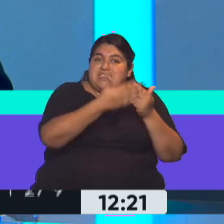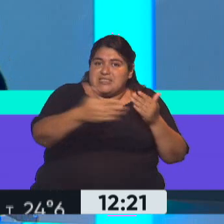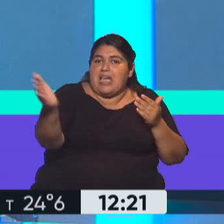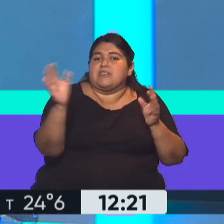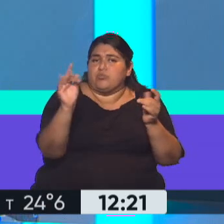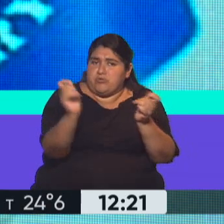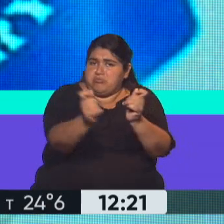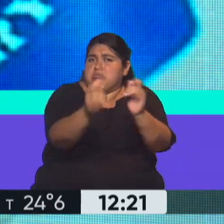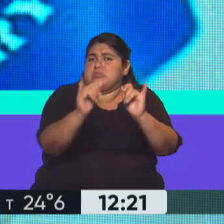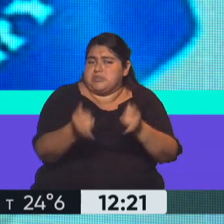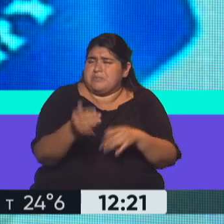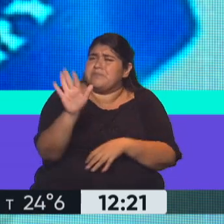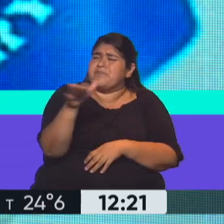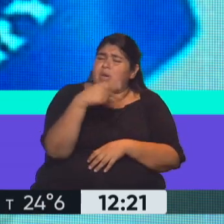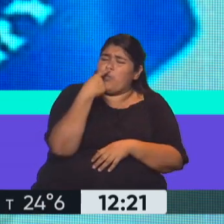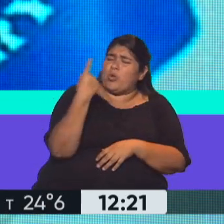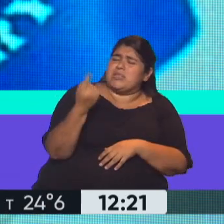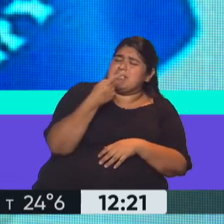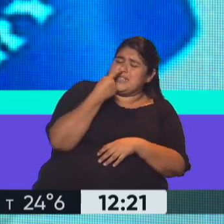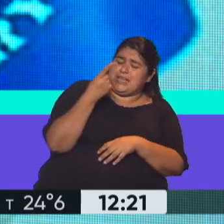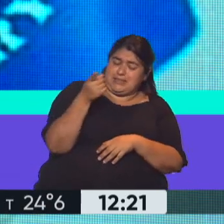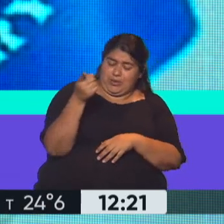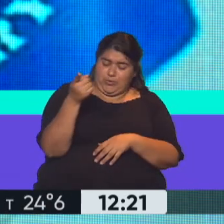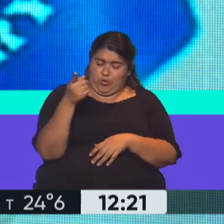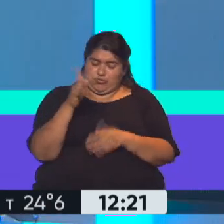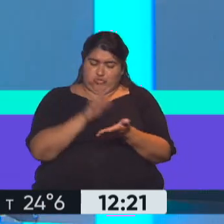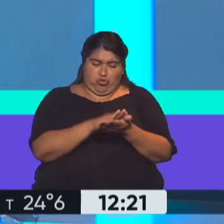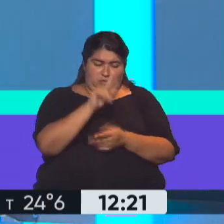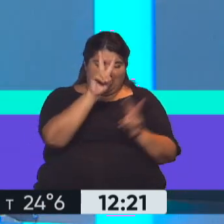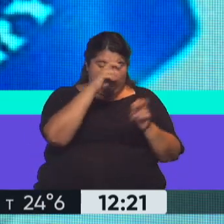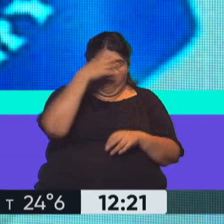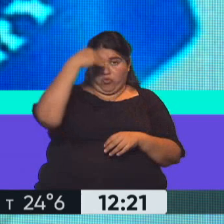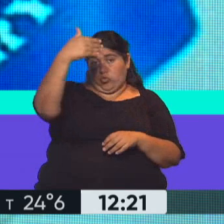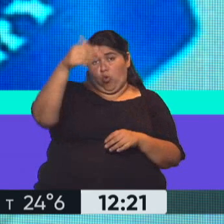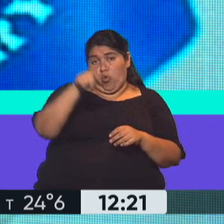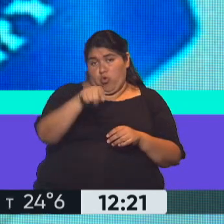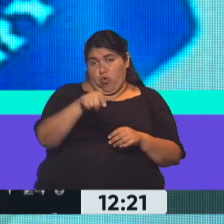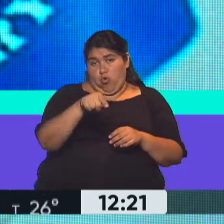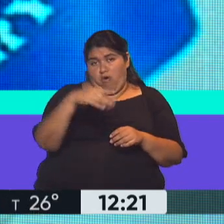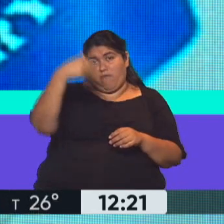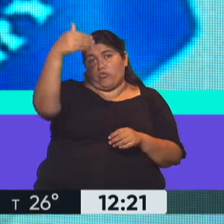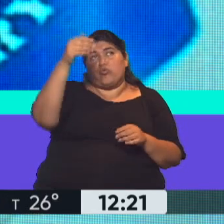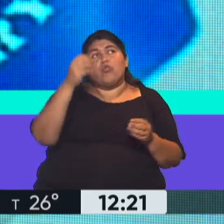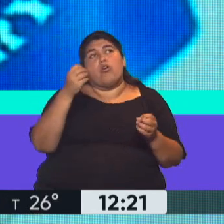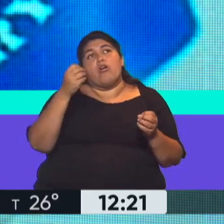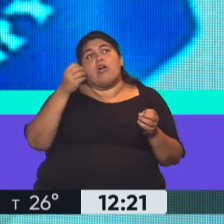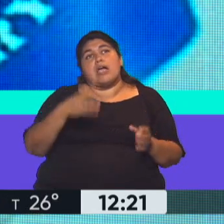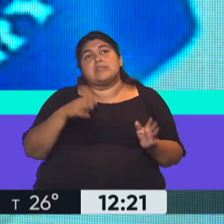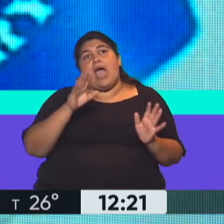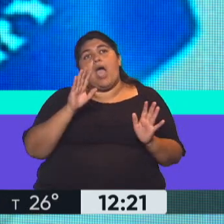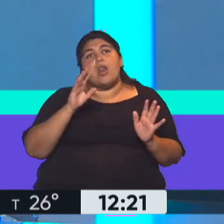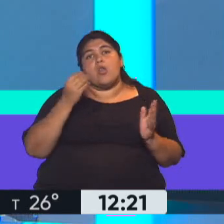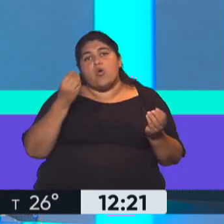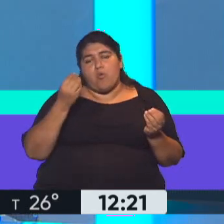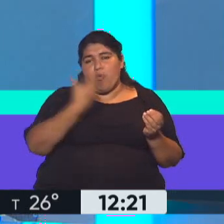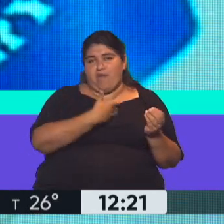seguiremos. Es muy interesante, Rulo, lo que está pasando porque estamos hablando de futuro, ¿no? Estamos hablando del futuro en relación a la Argentina con el FMI,